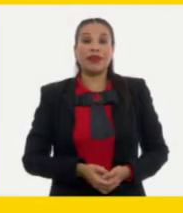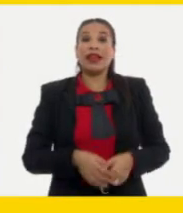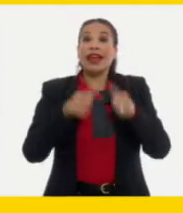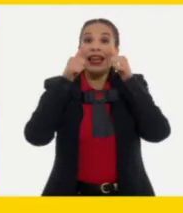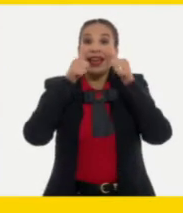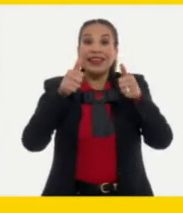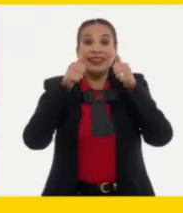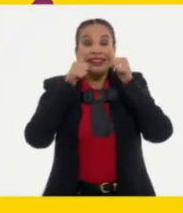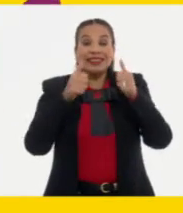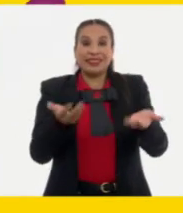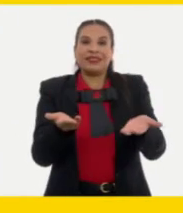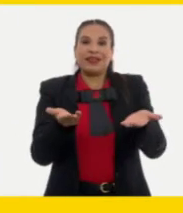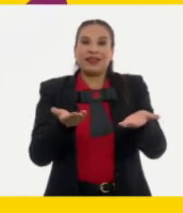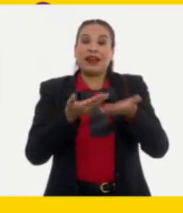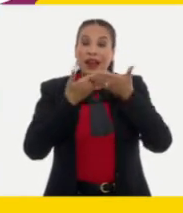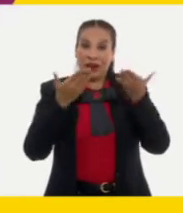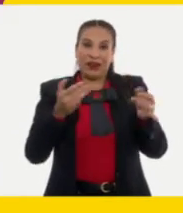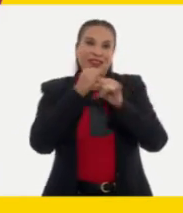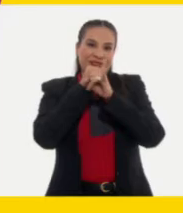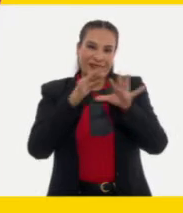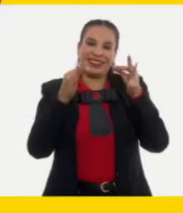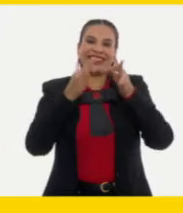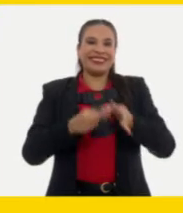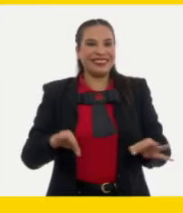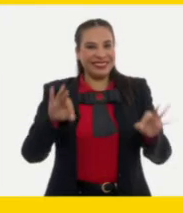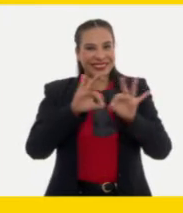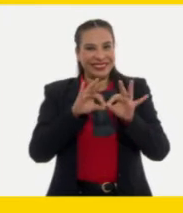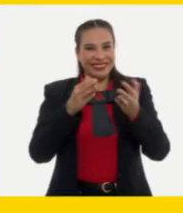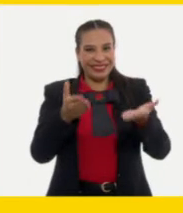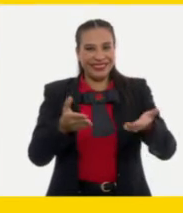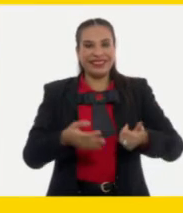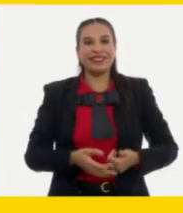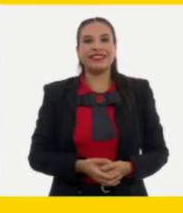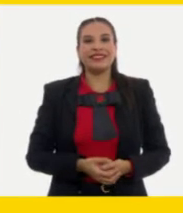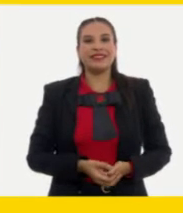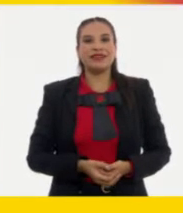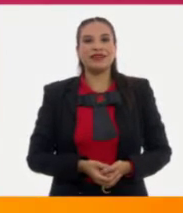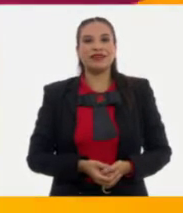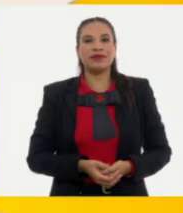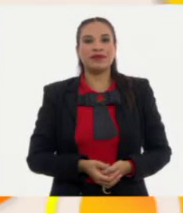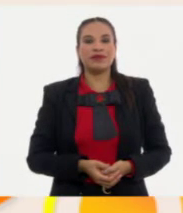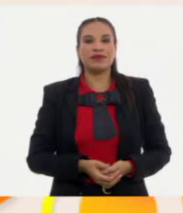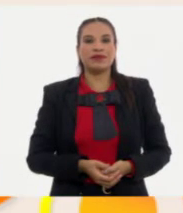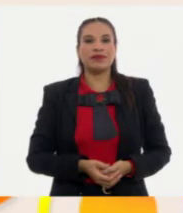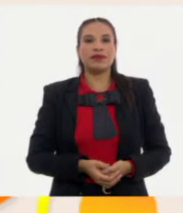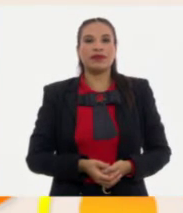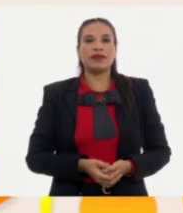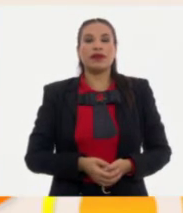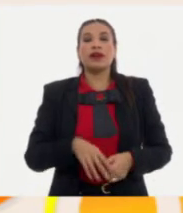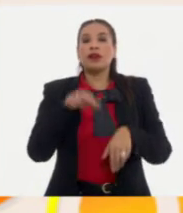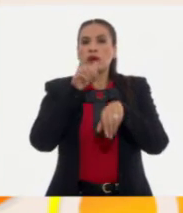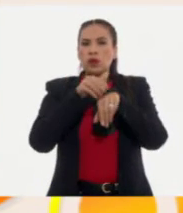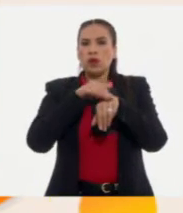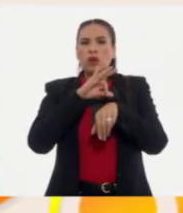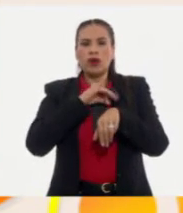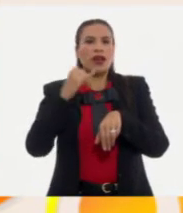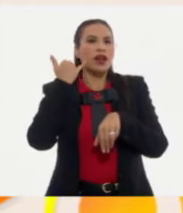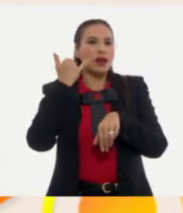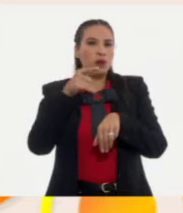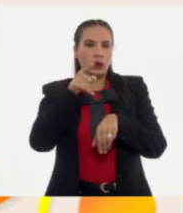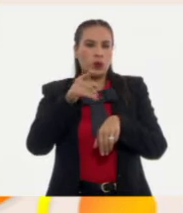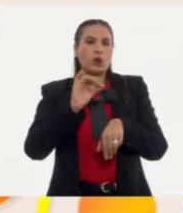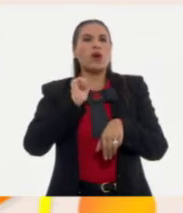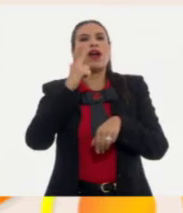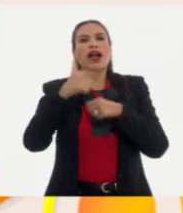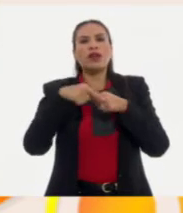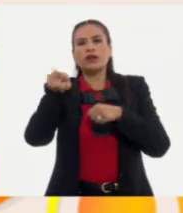¡Atención! ¡Atención! A continuación, información importante. A este número puedes llamar cuando